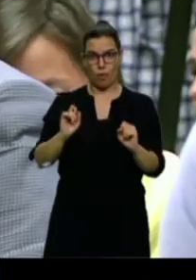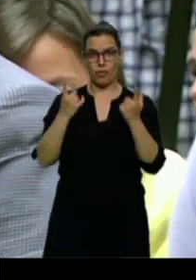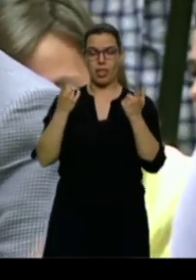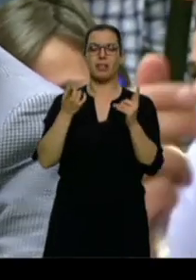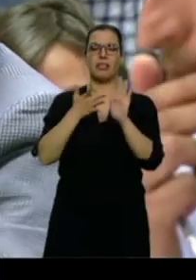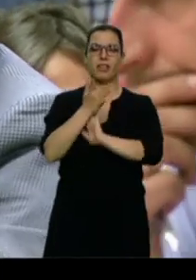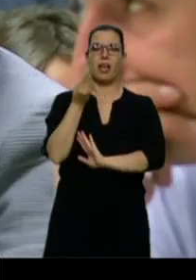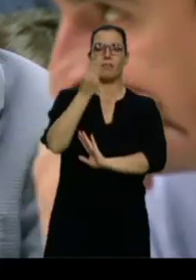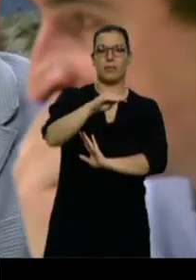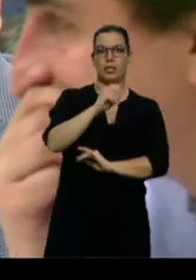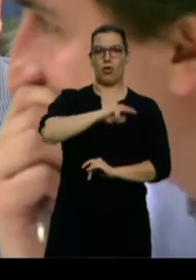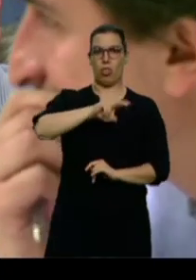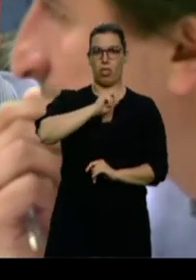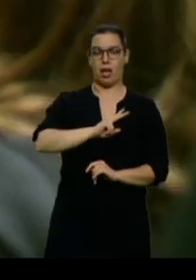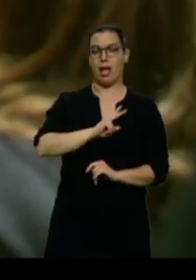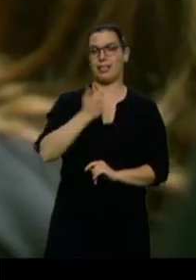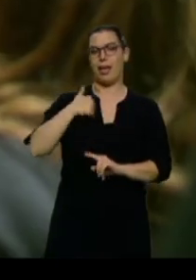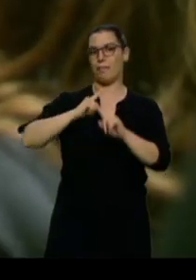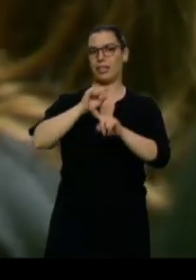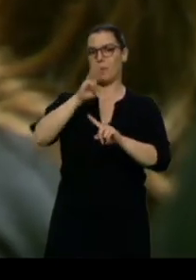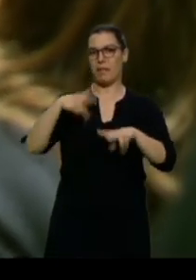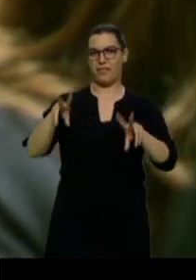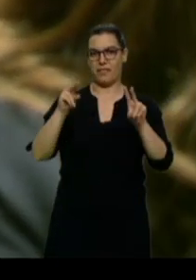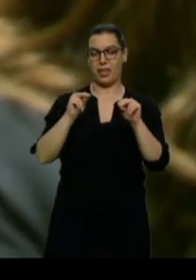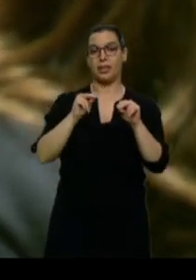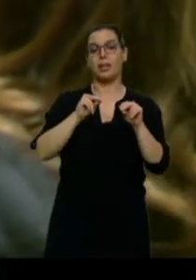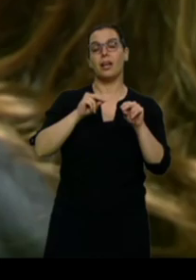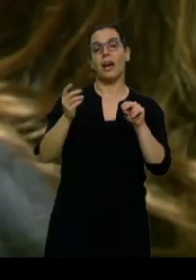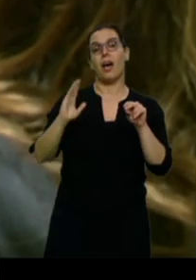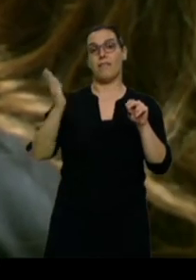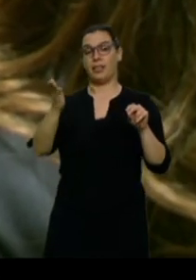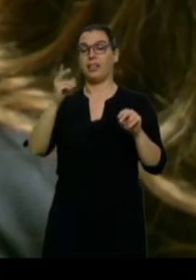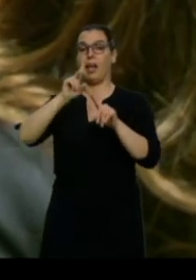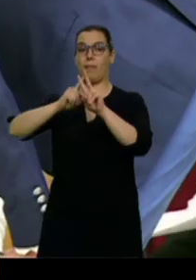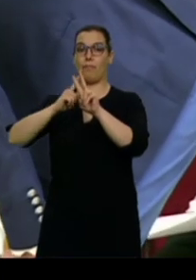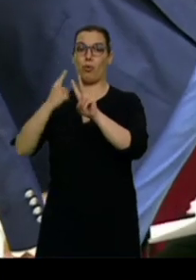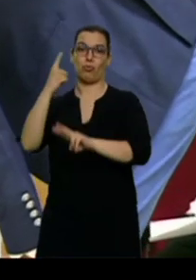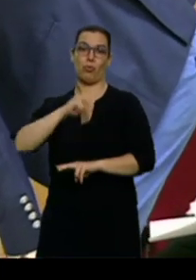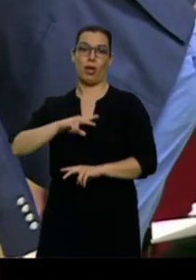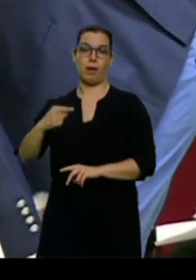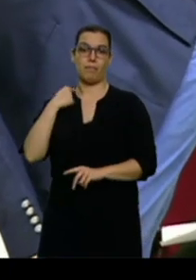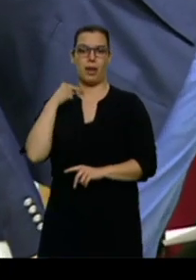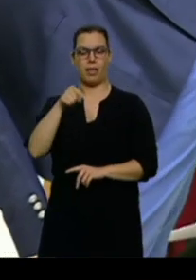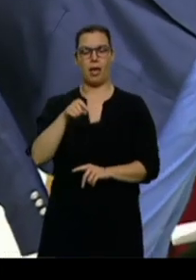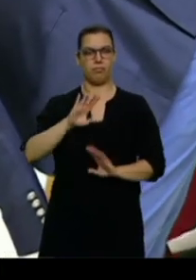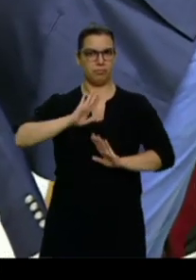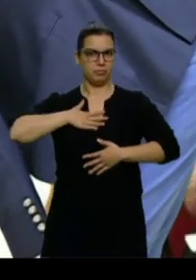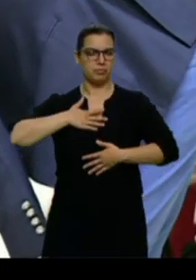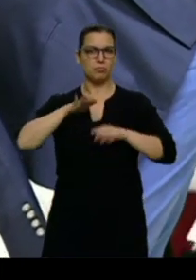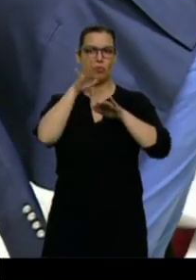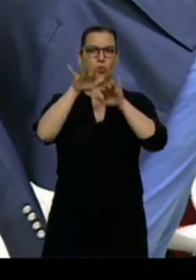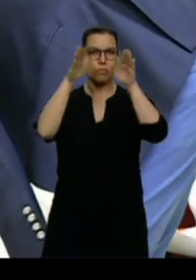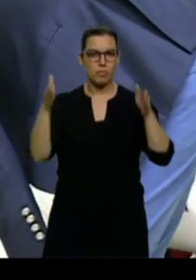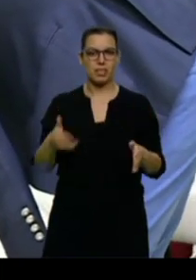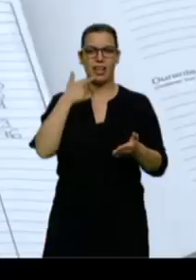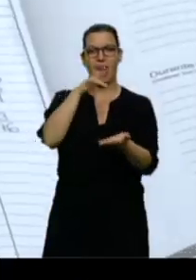rompen el empate con el PP. Lo hacían a costa de Vox, que perdía un Edil. La sorpresa saltaba en una mesa en la que, según el PSOE, el acto oficial recogía